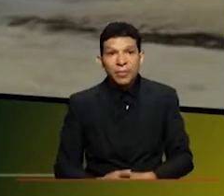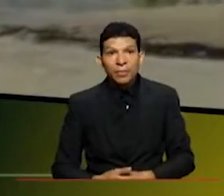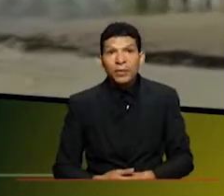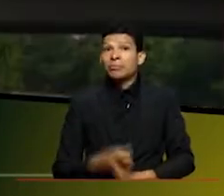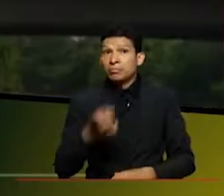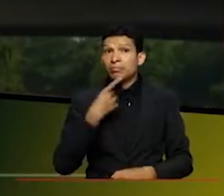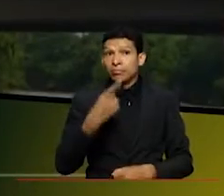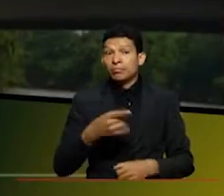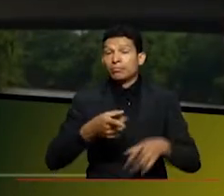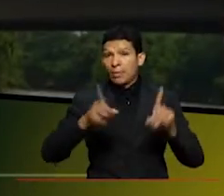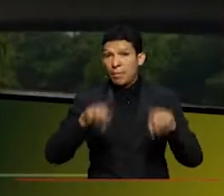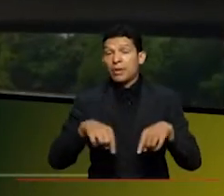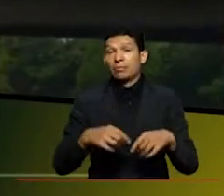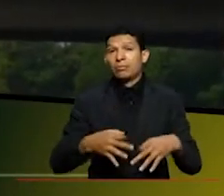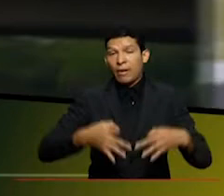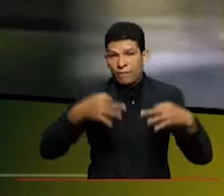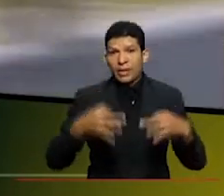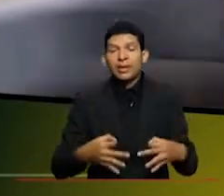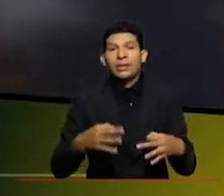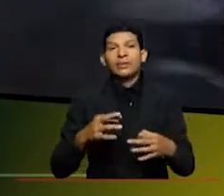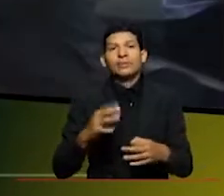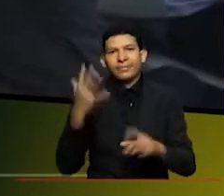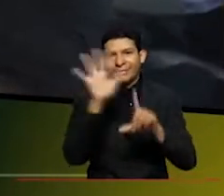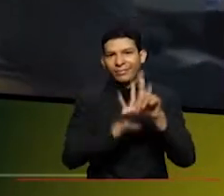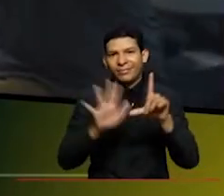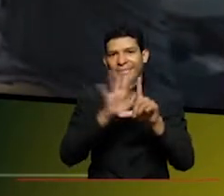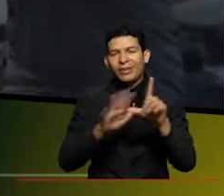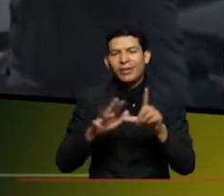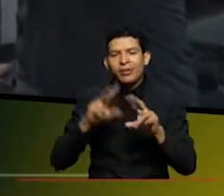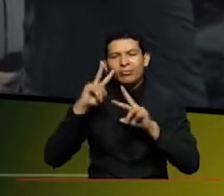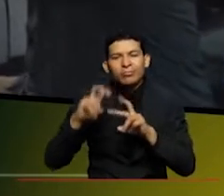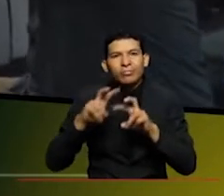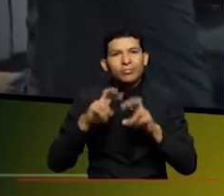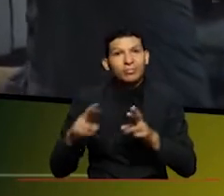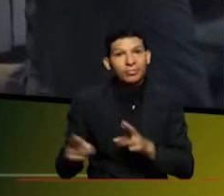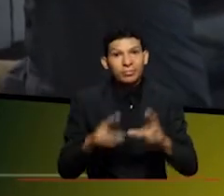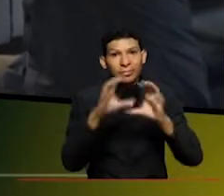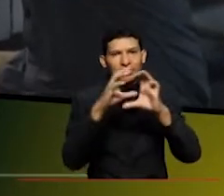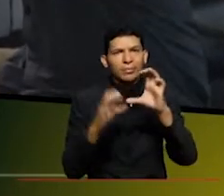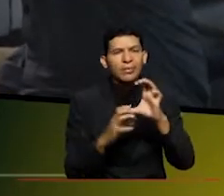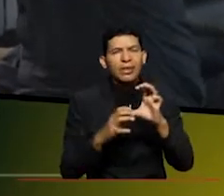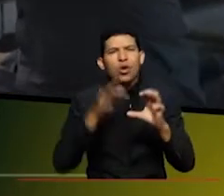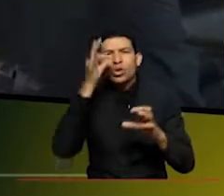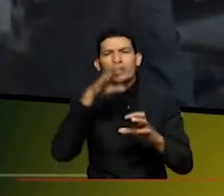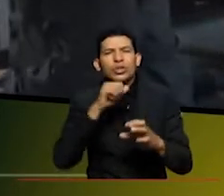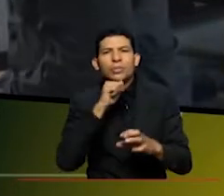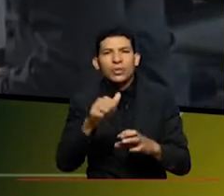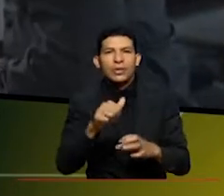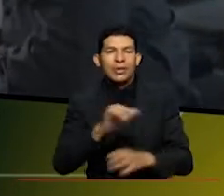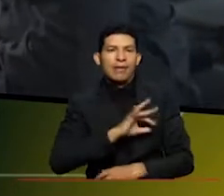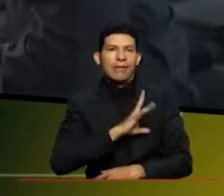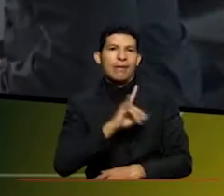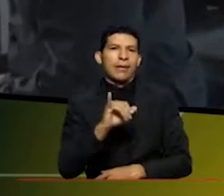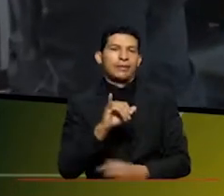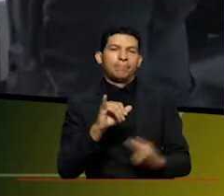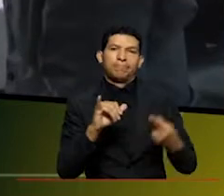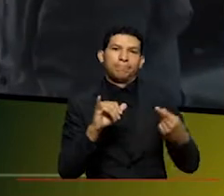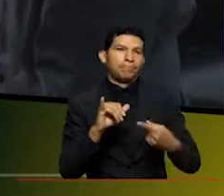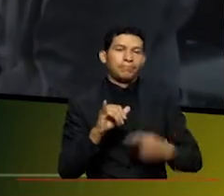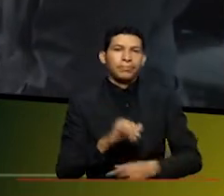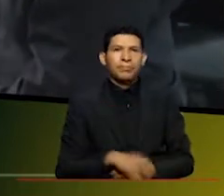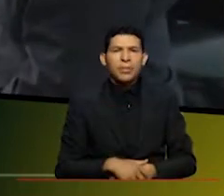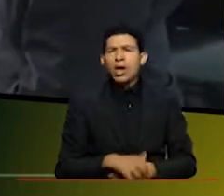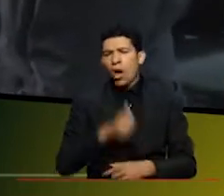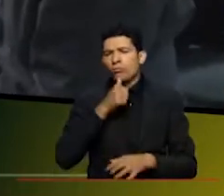y también se hizo evidente por supuesto en el documental expedición río cauca que el gran contaminante es cali usted lo dice viene